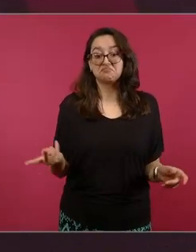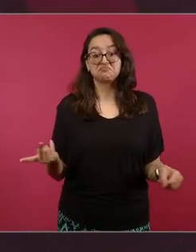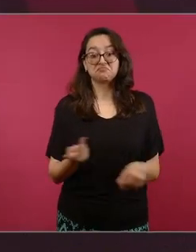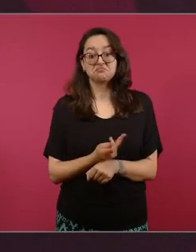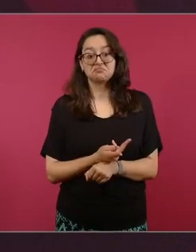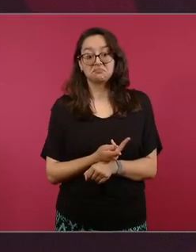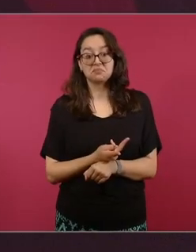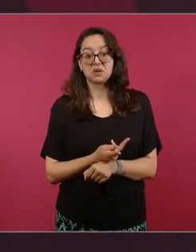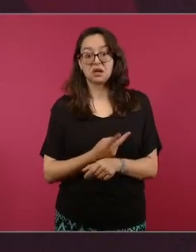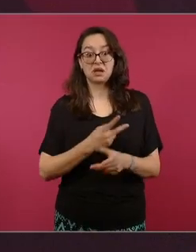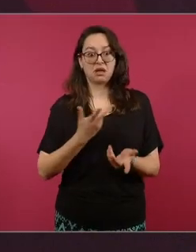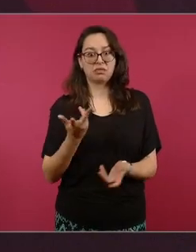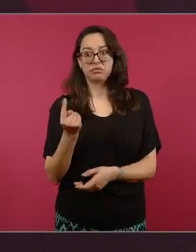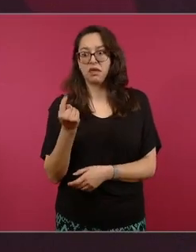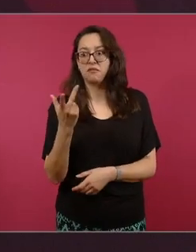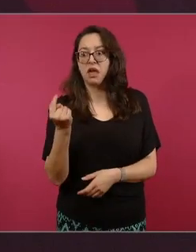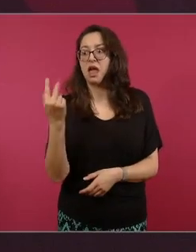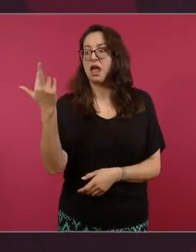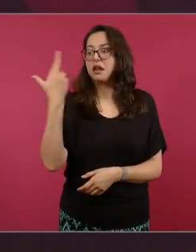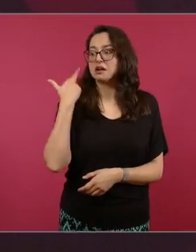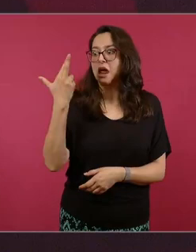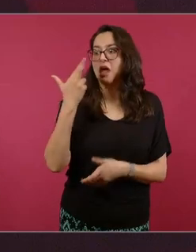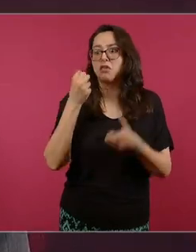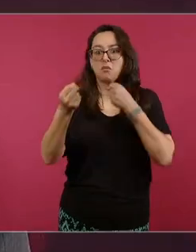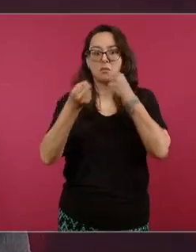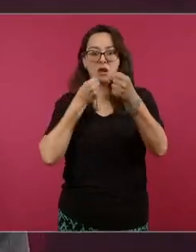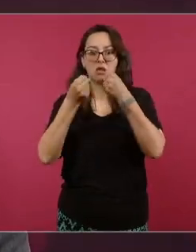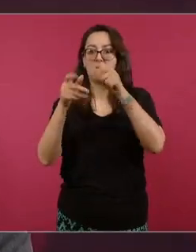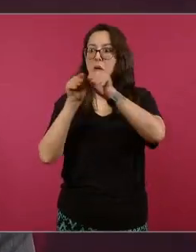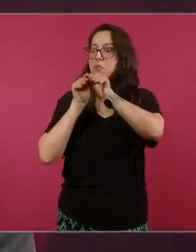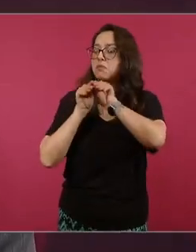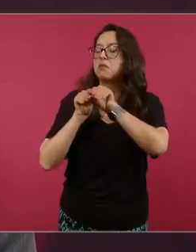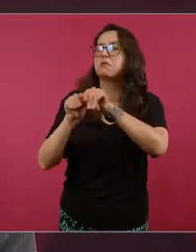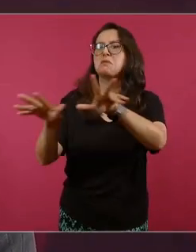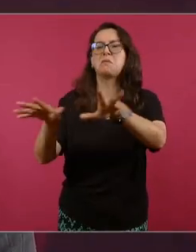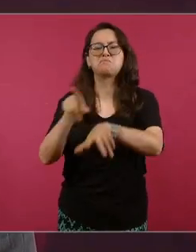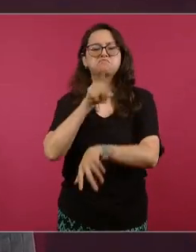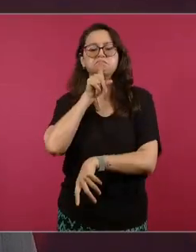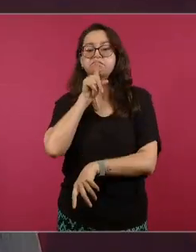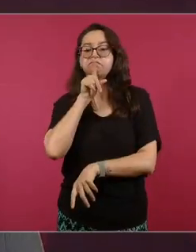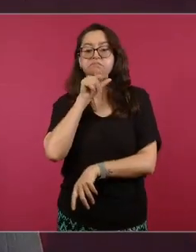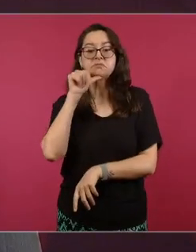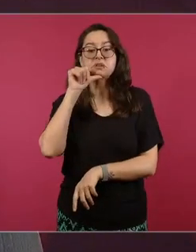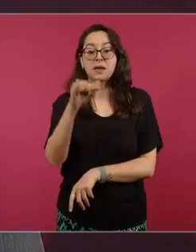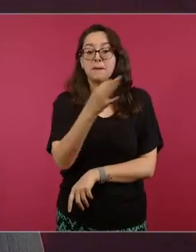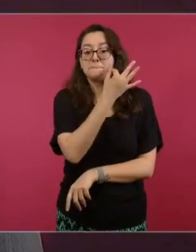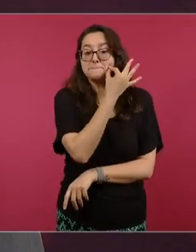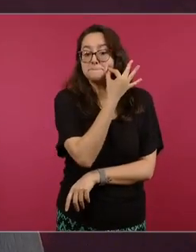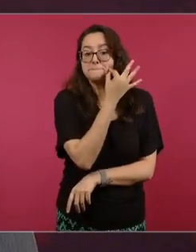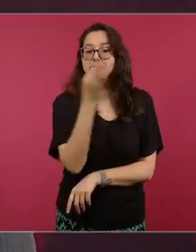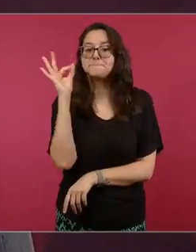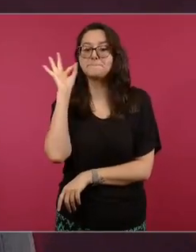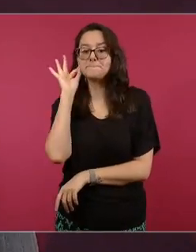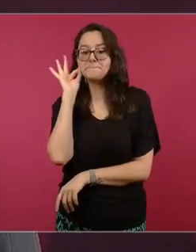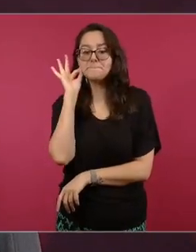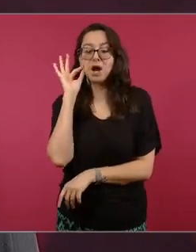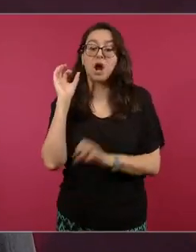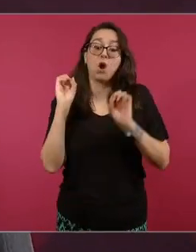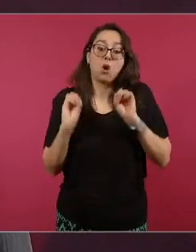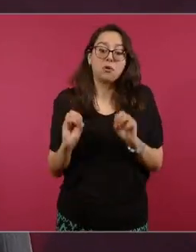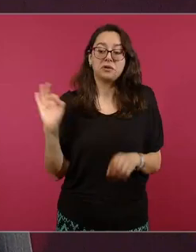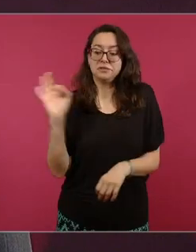los medios se guardaba silencio o no se sabía